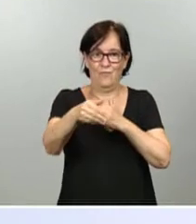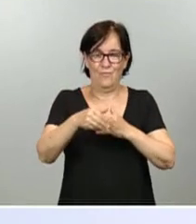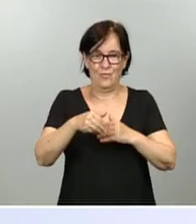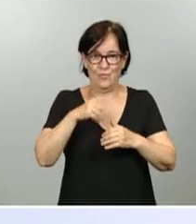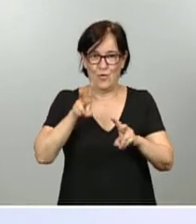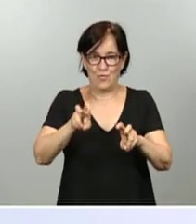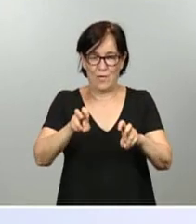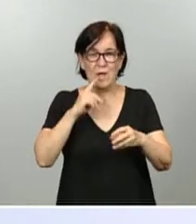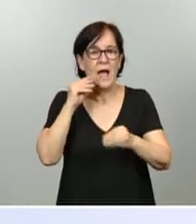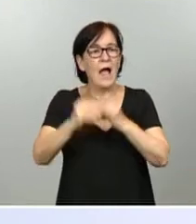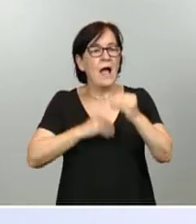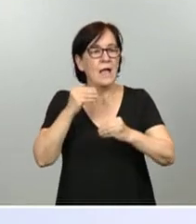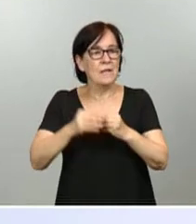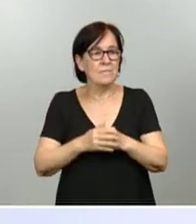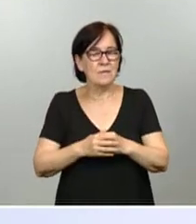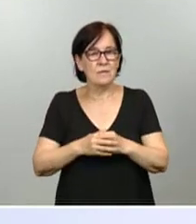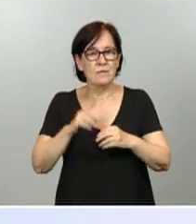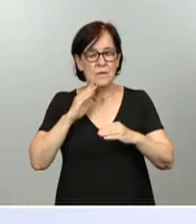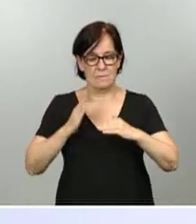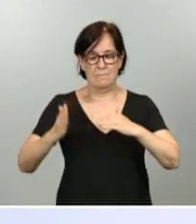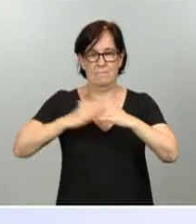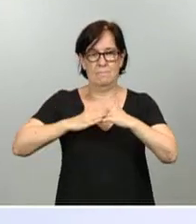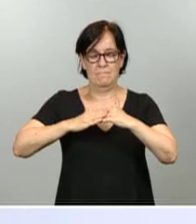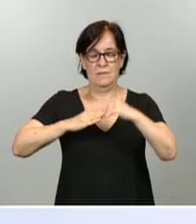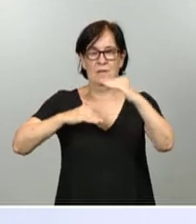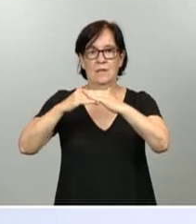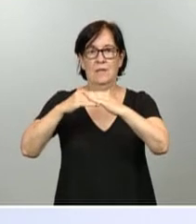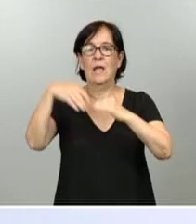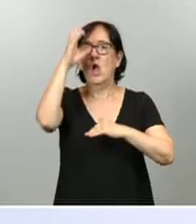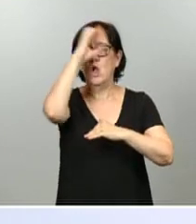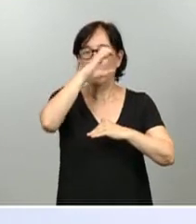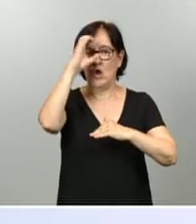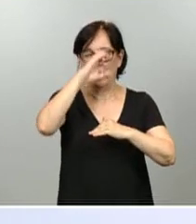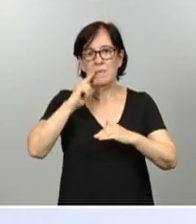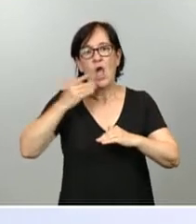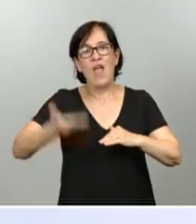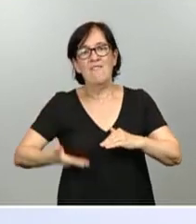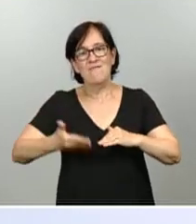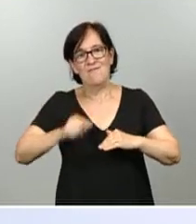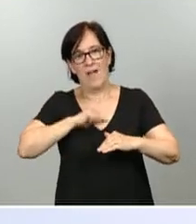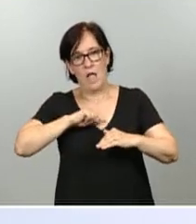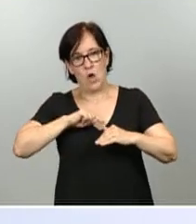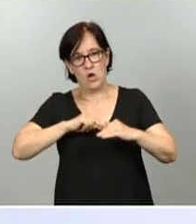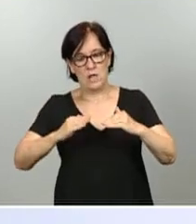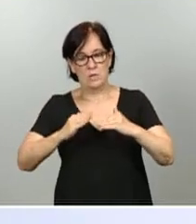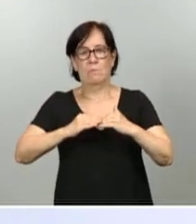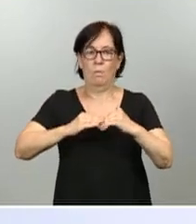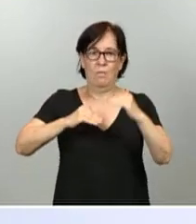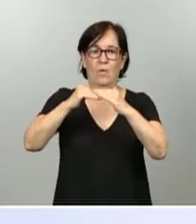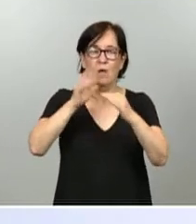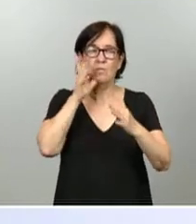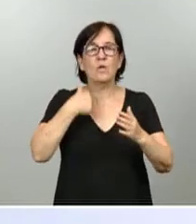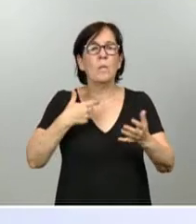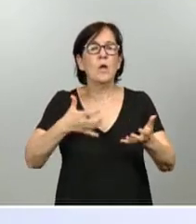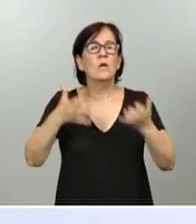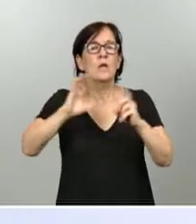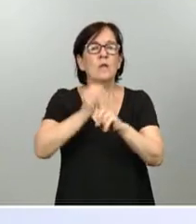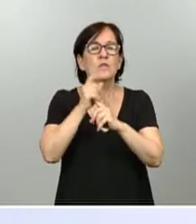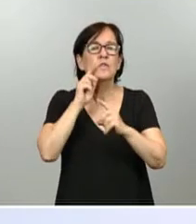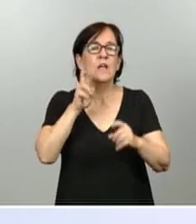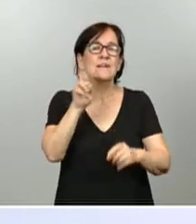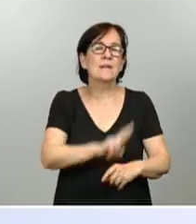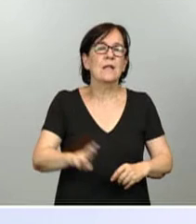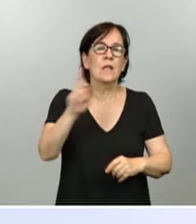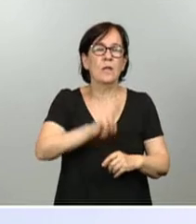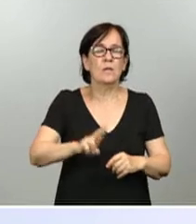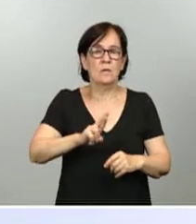cimentado en el conocimiento y en los valores. ¿Cómo conseguiremos una recuperación, en buena